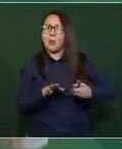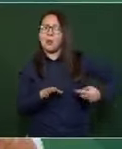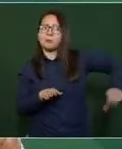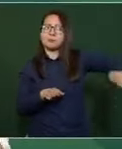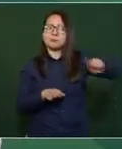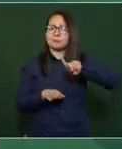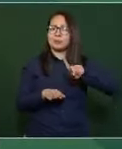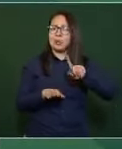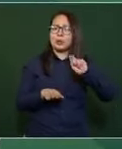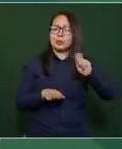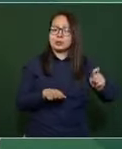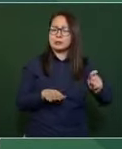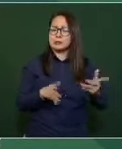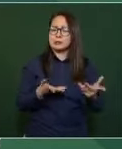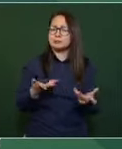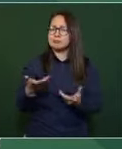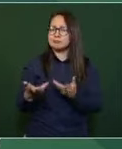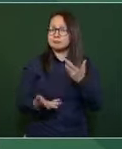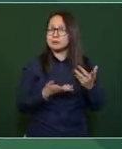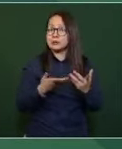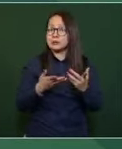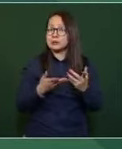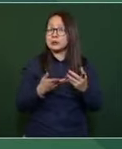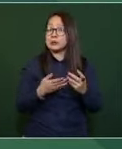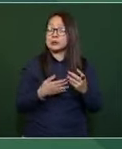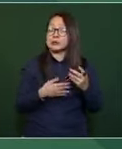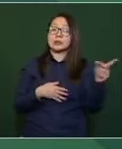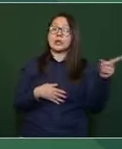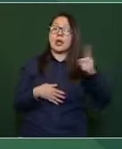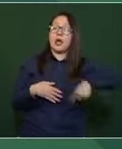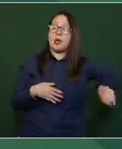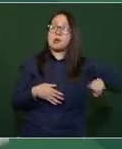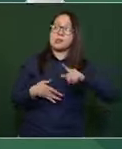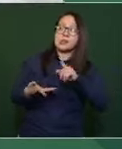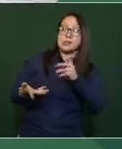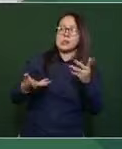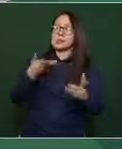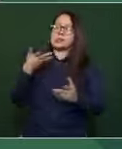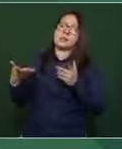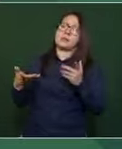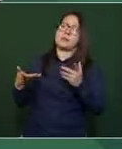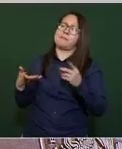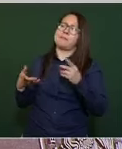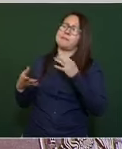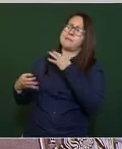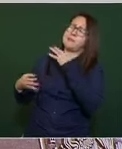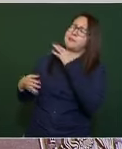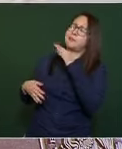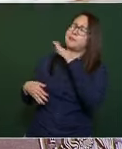mandándonos a decir que por qué no